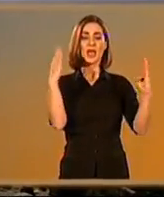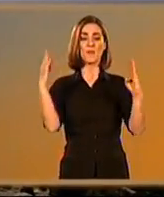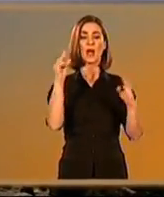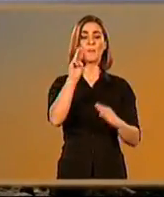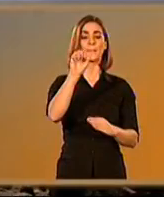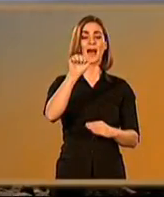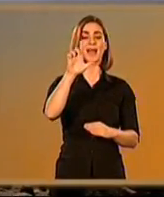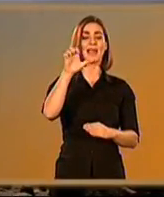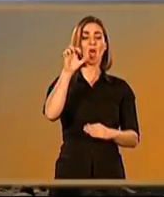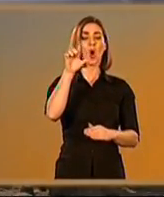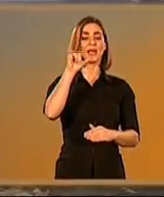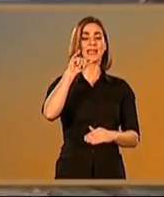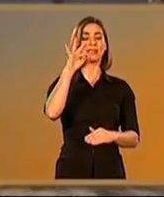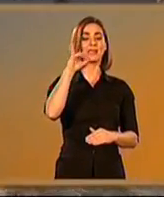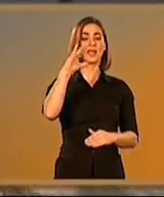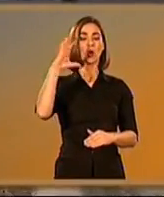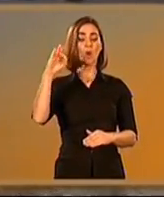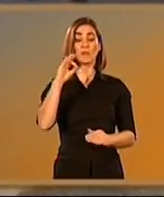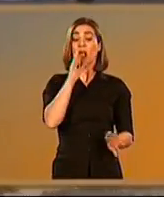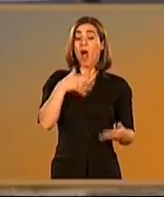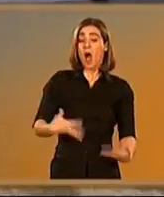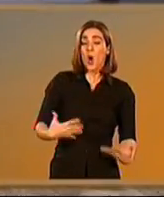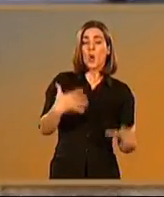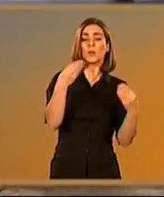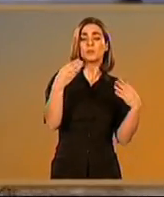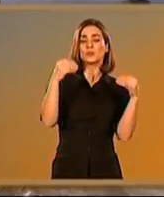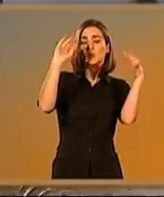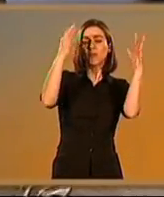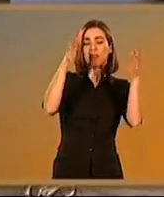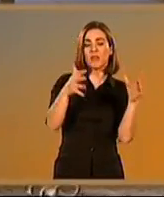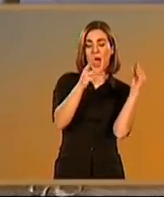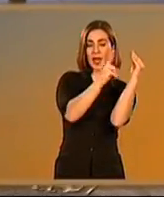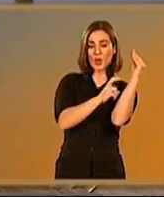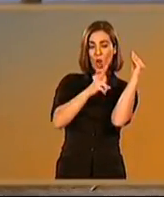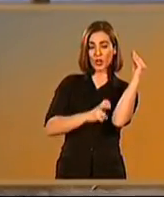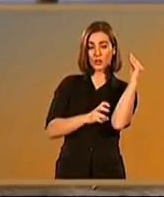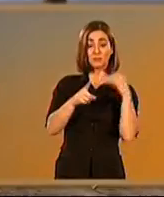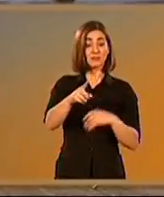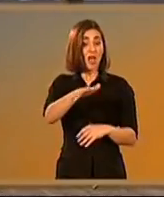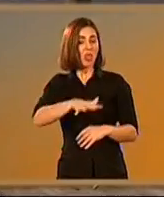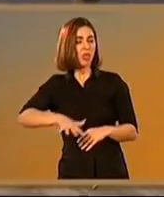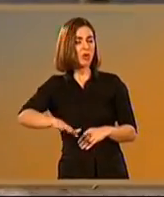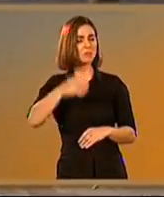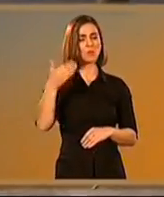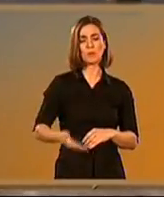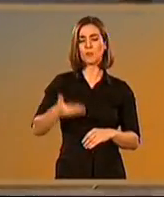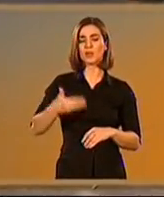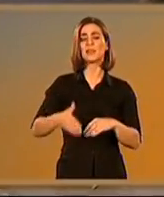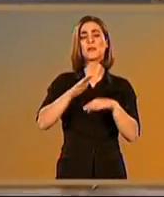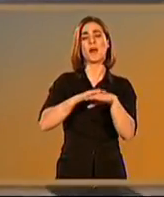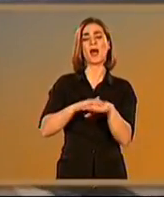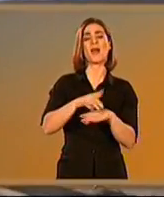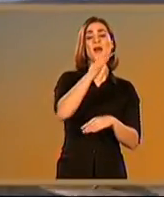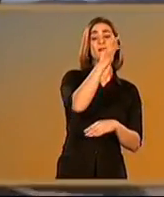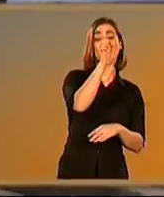titanes. Lo cierto es que su existencia se remonta al paleolítico, del que quedan numerosos vestigios arqueológicos